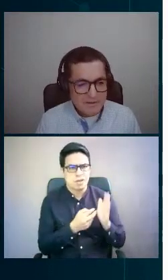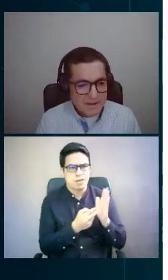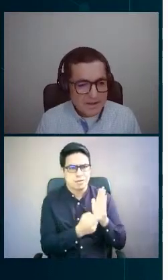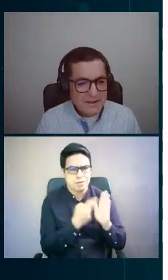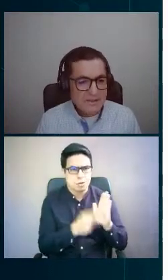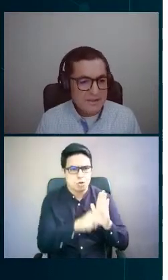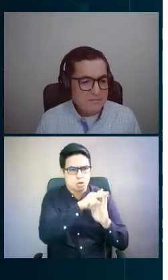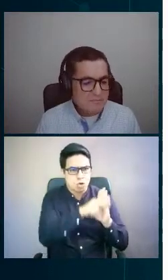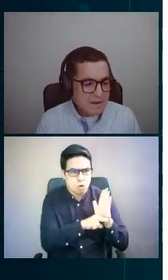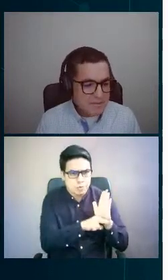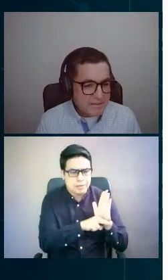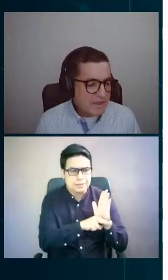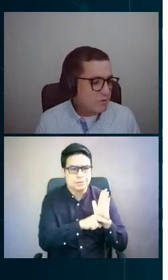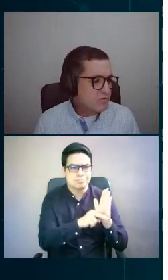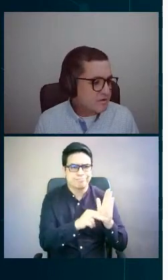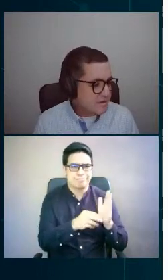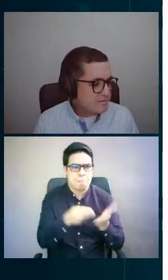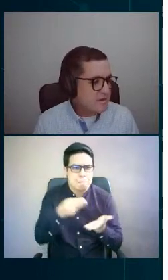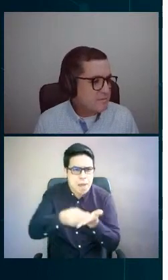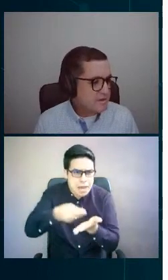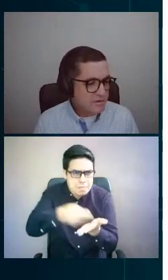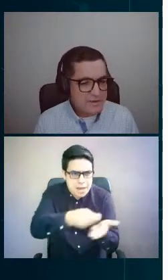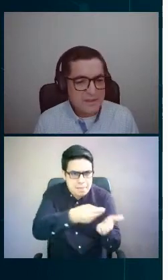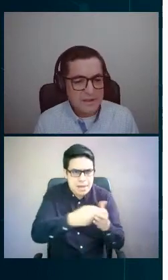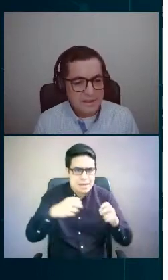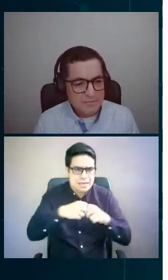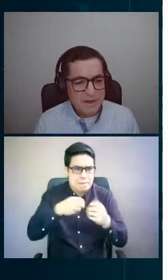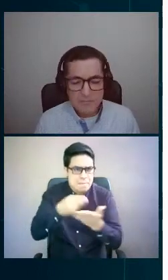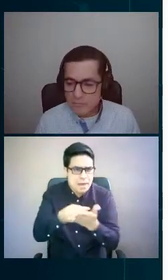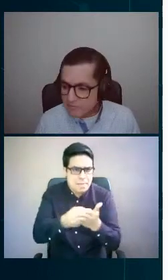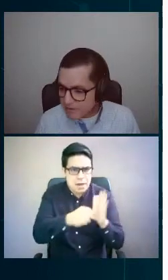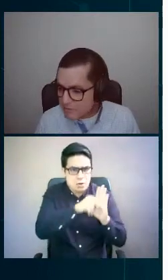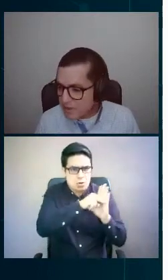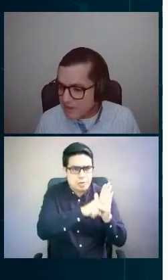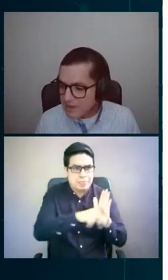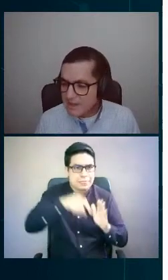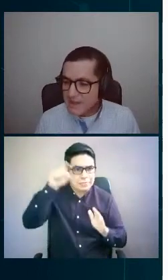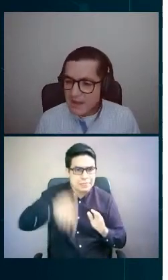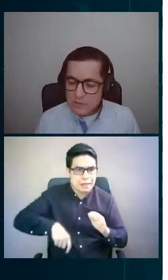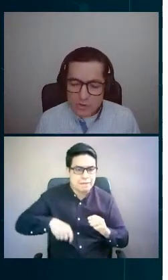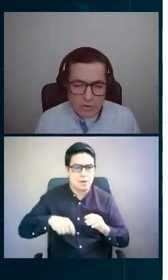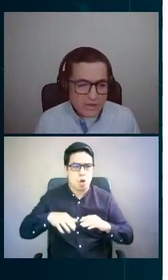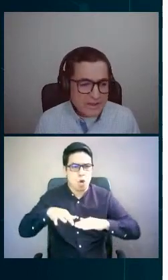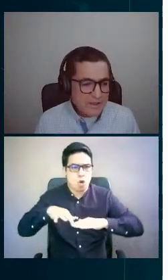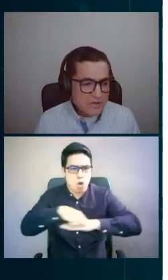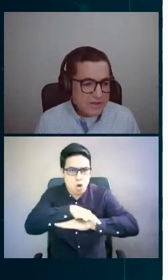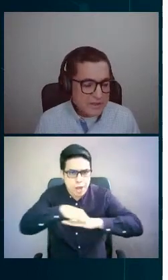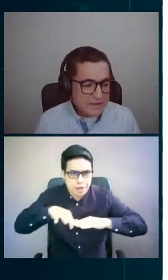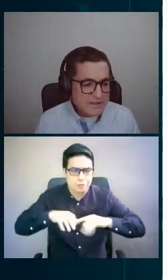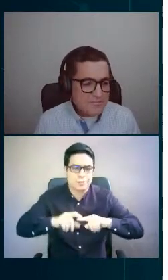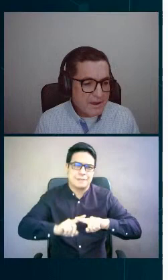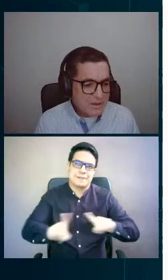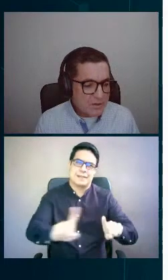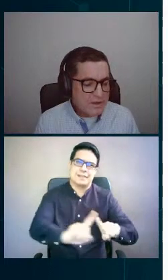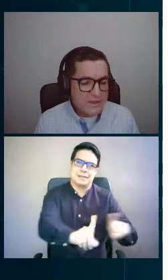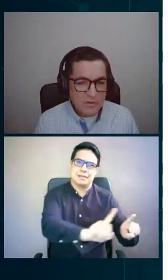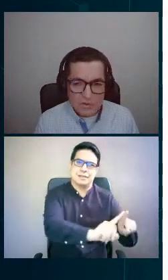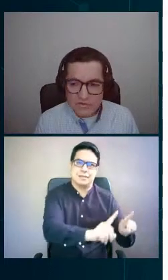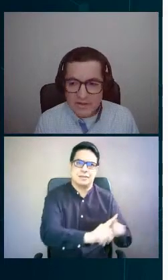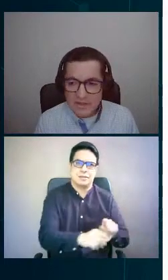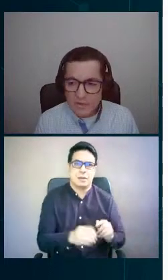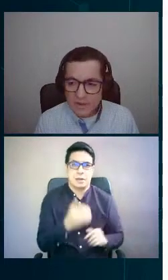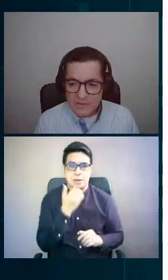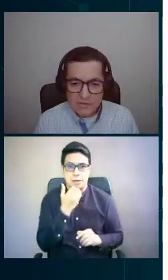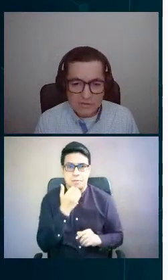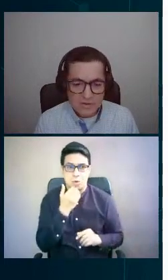para la empresa eléctrica de implementar un sistema de medición inteligente para poder facturar a todos aquellos clientes mayores